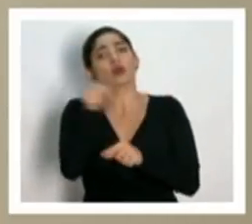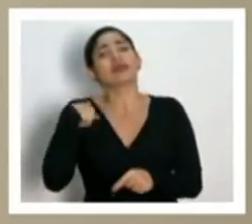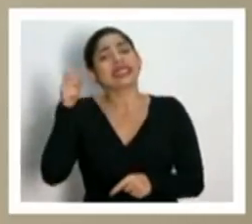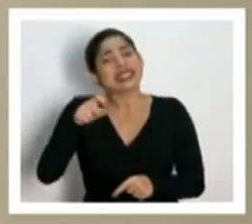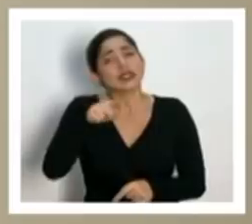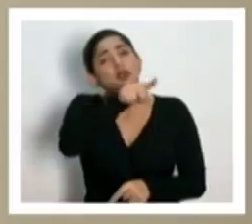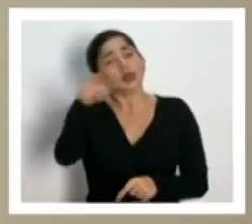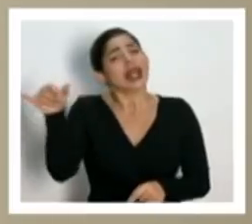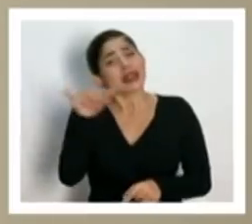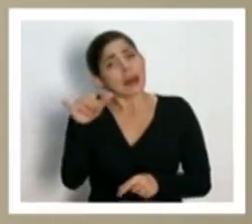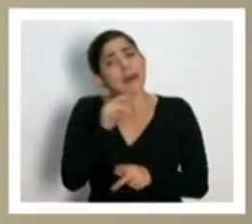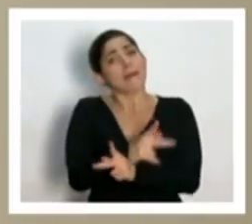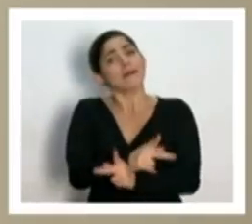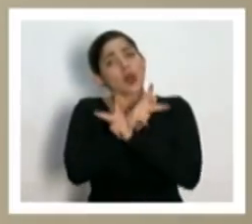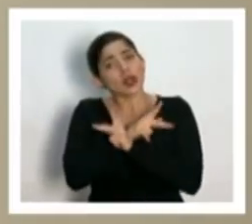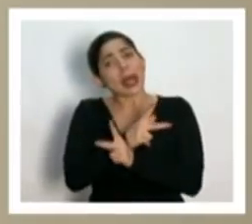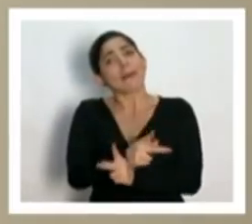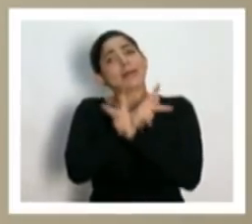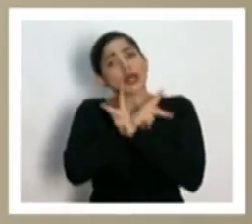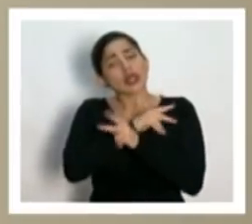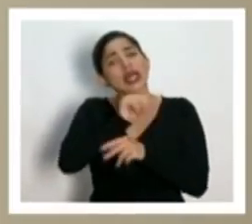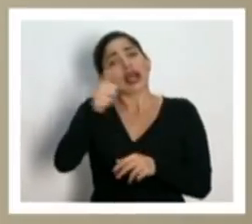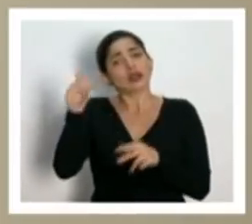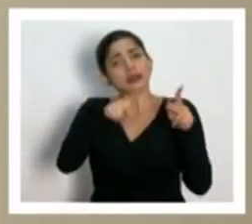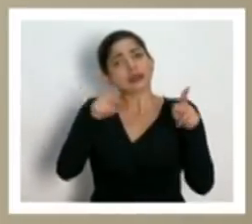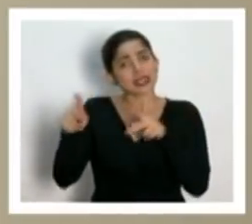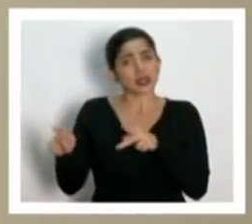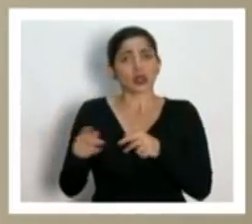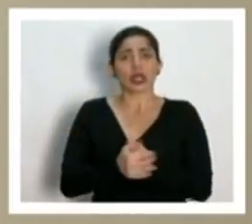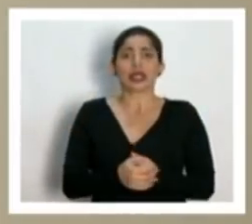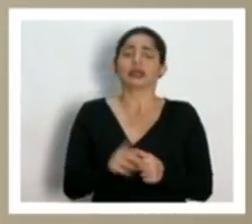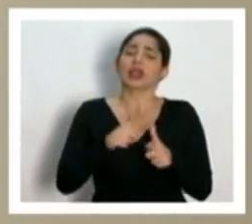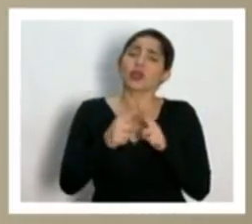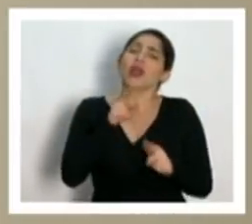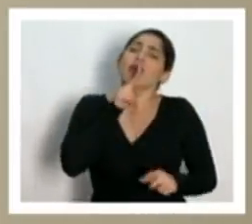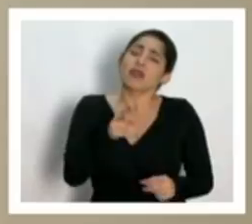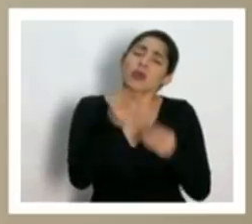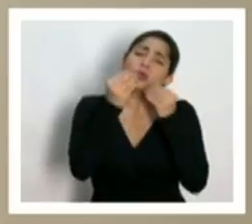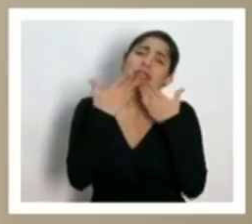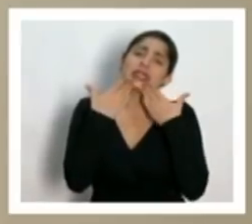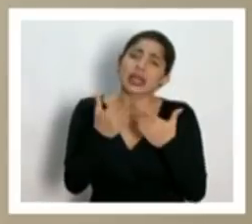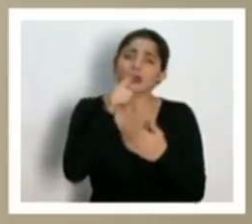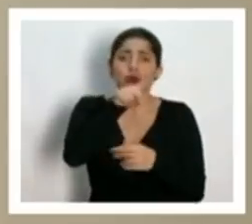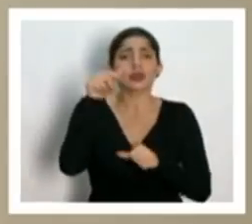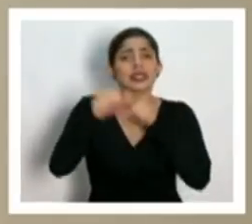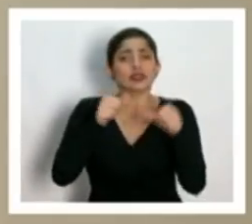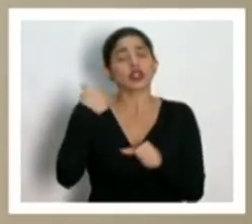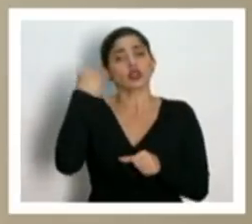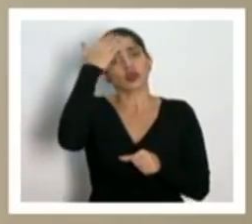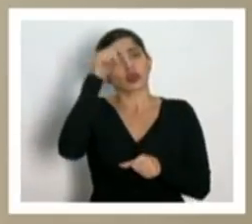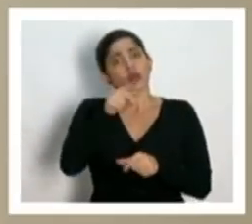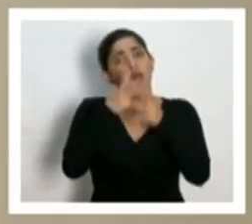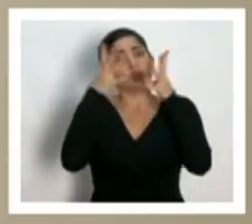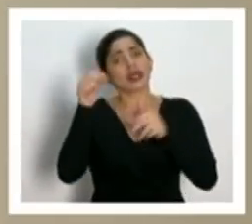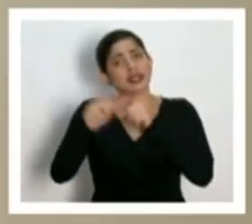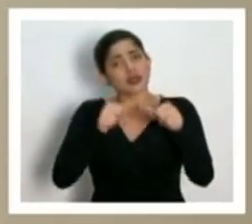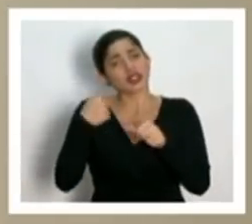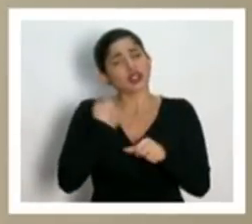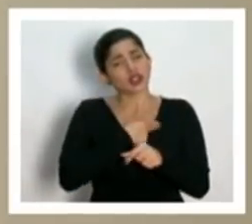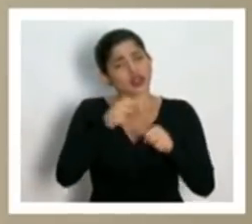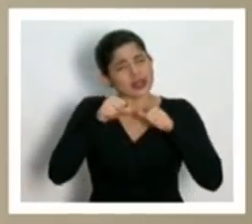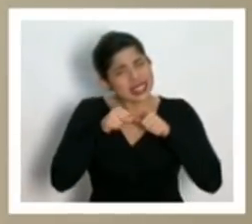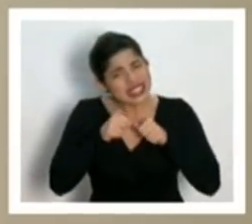ustedes también se protejan y protejan al resto de la gente así que de verdad muchas gracias por el esfuerzo que yo sé que están haciendo seguiremos